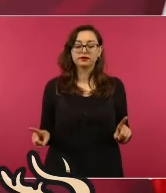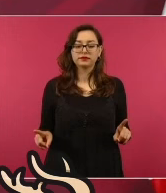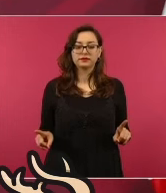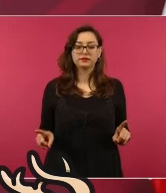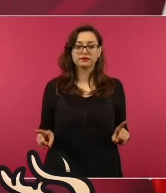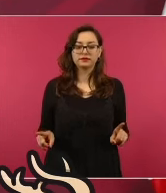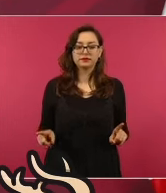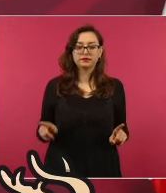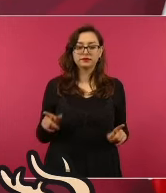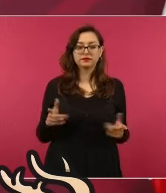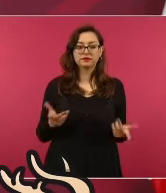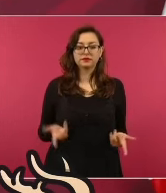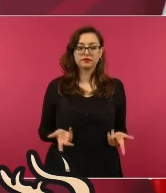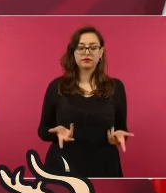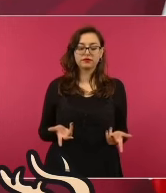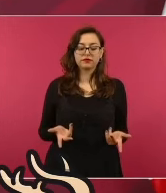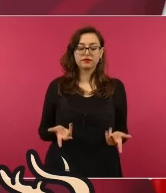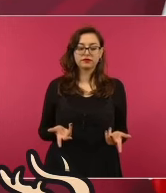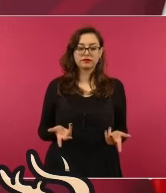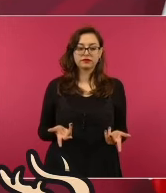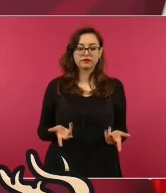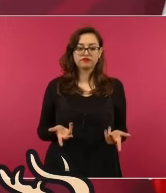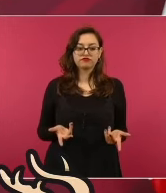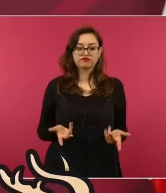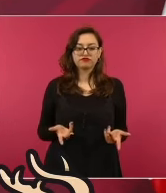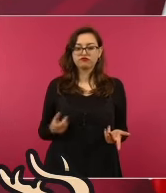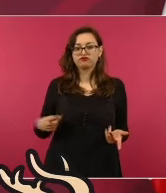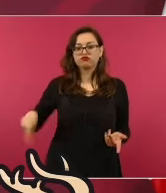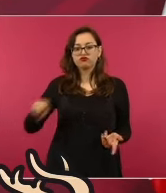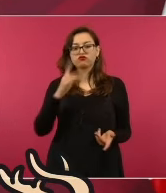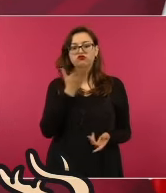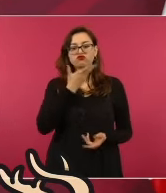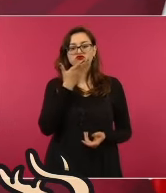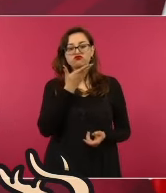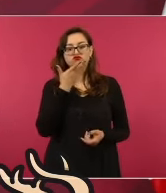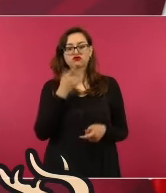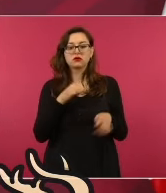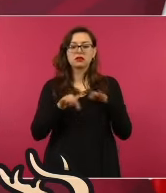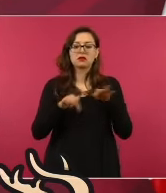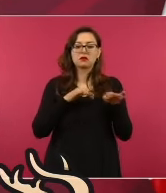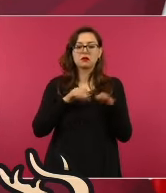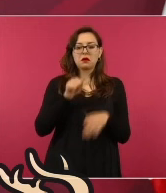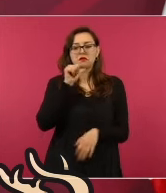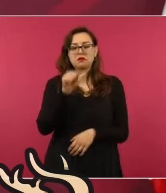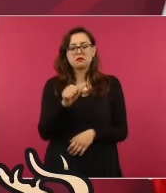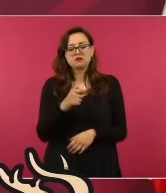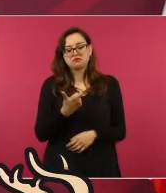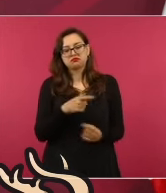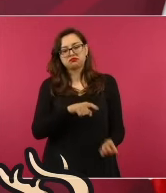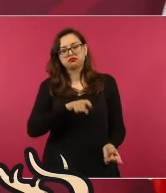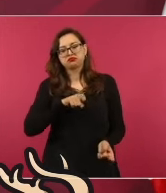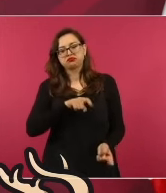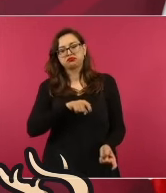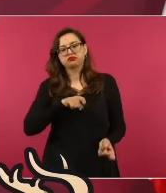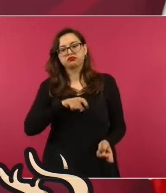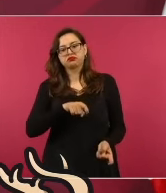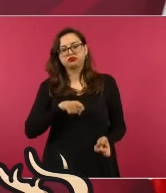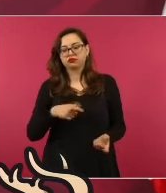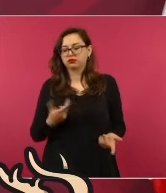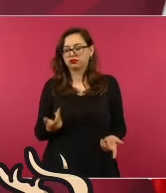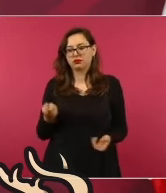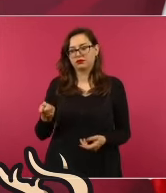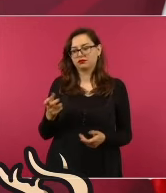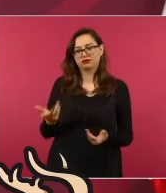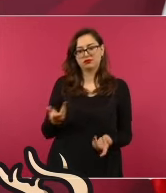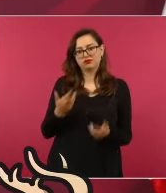ya una forma de tener ingresos de manera ilegal,